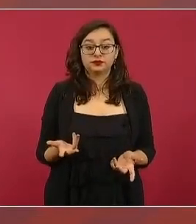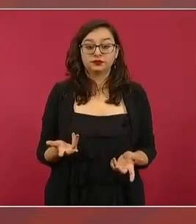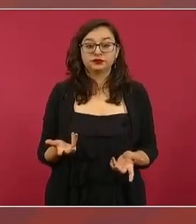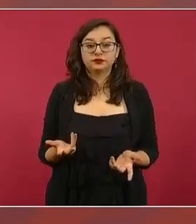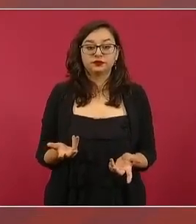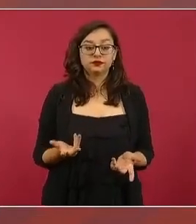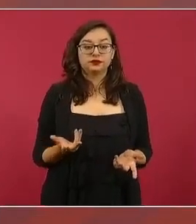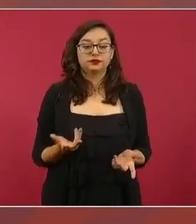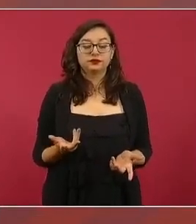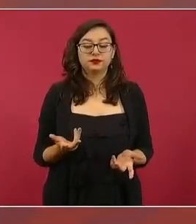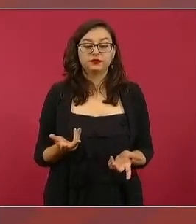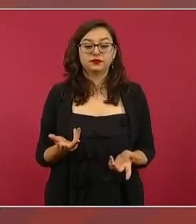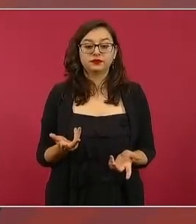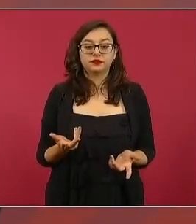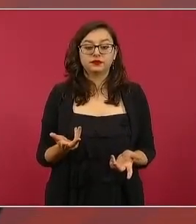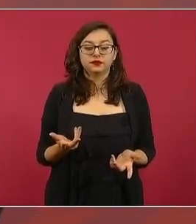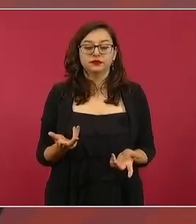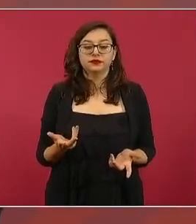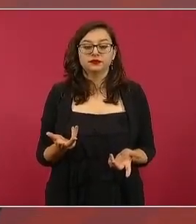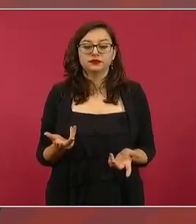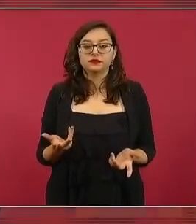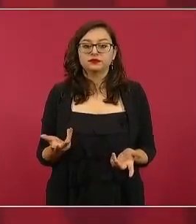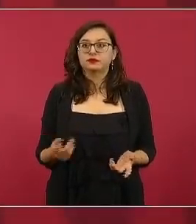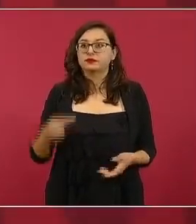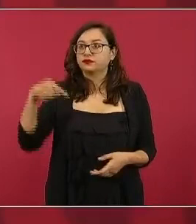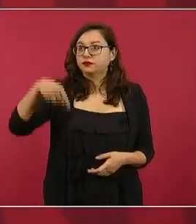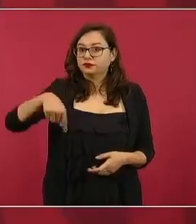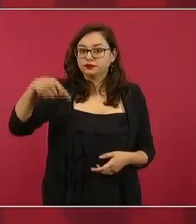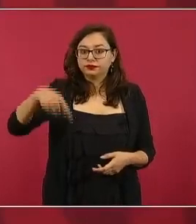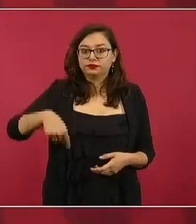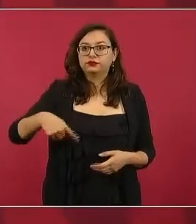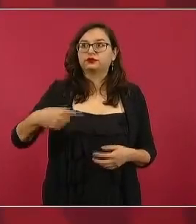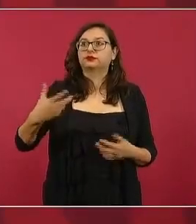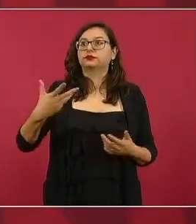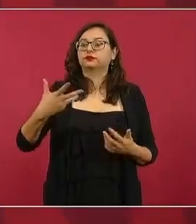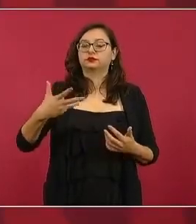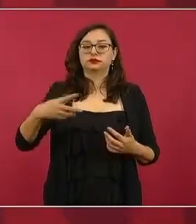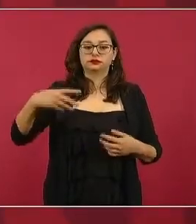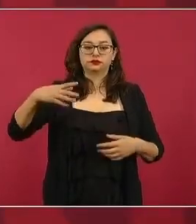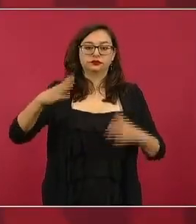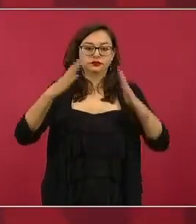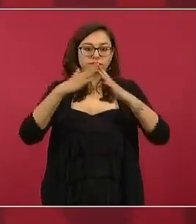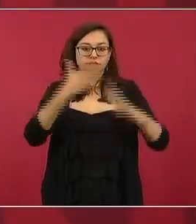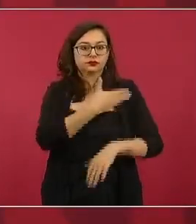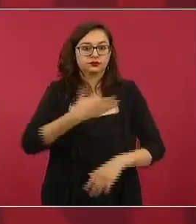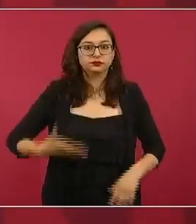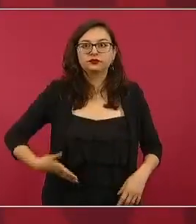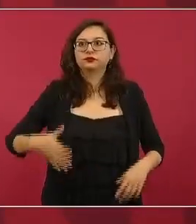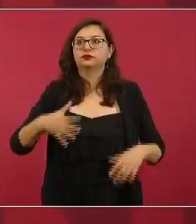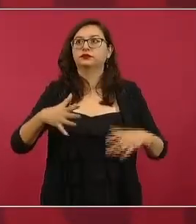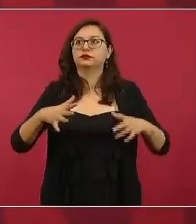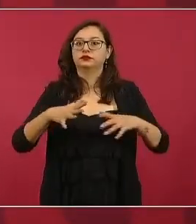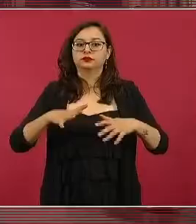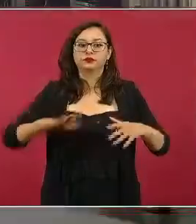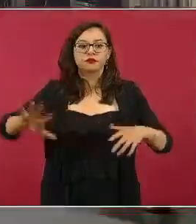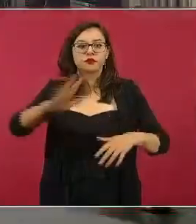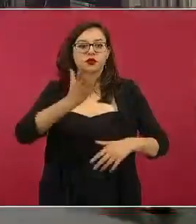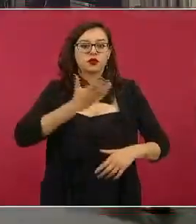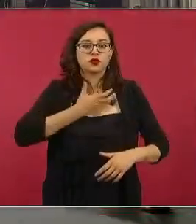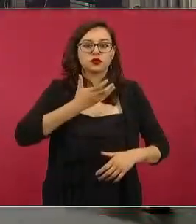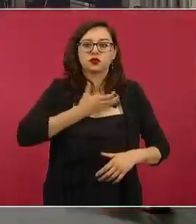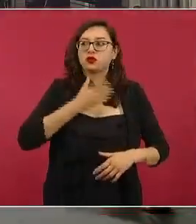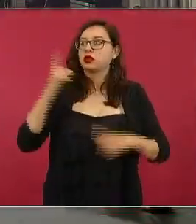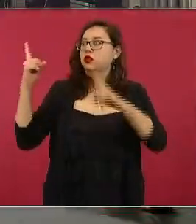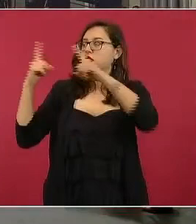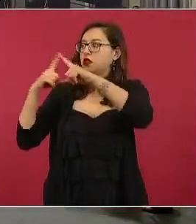proteger el palacio proteger la catedral proteger los espacios públicos porque